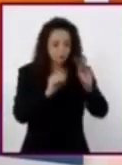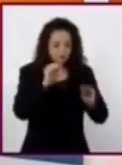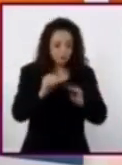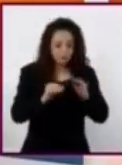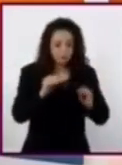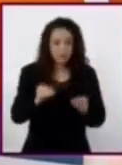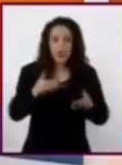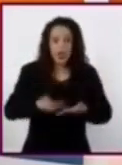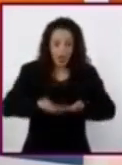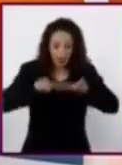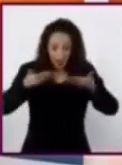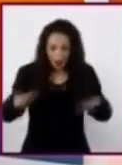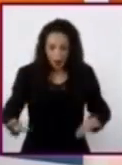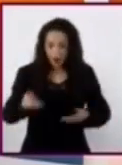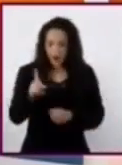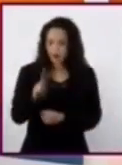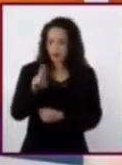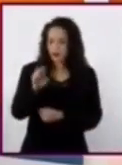nuestro presente.